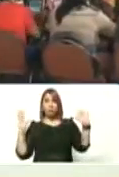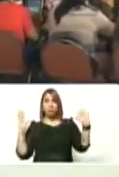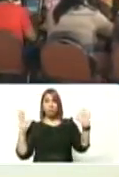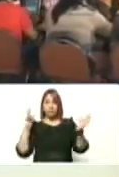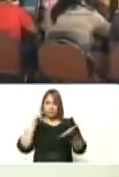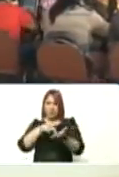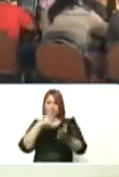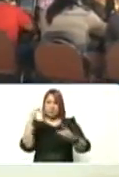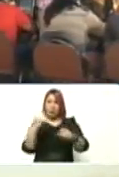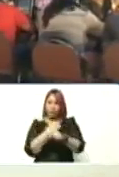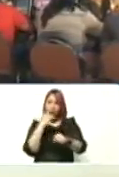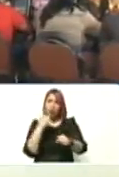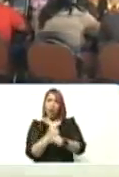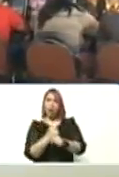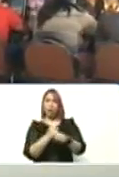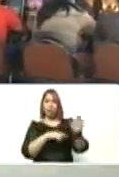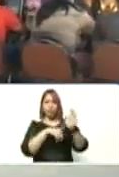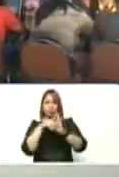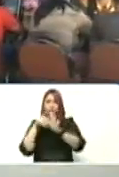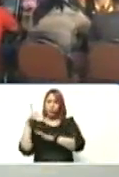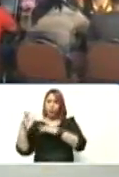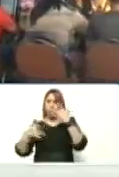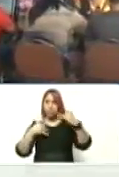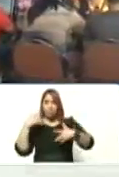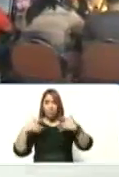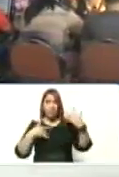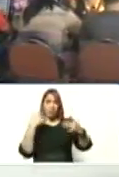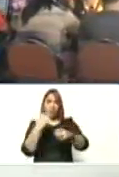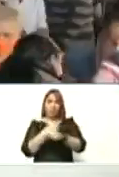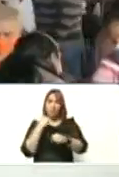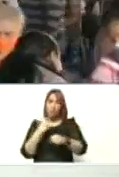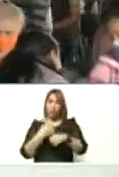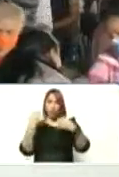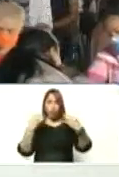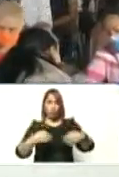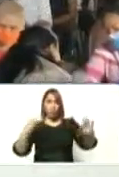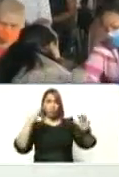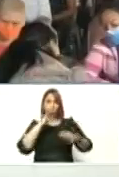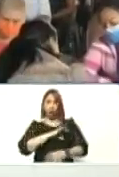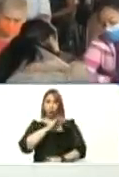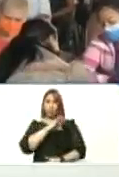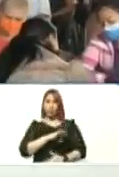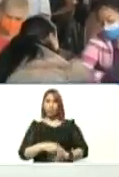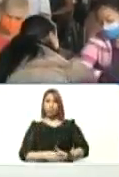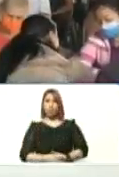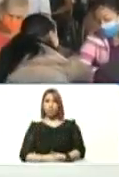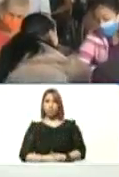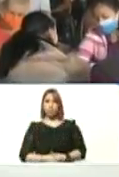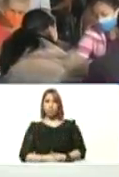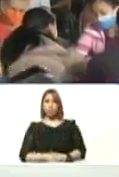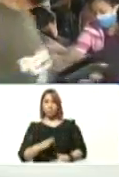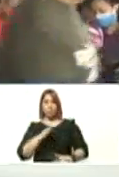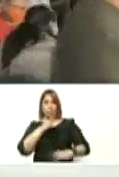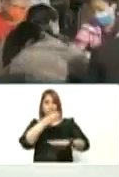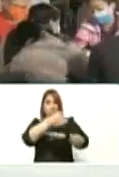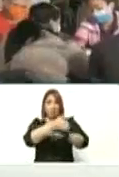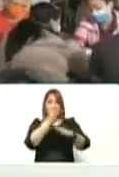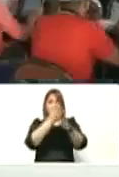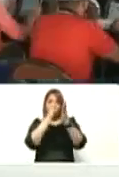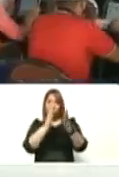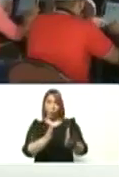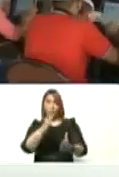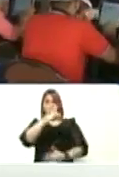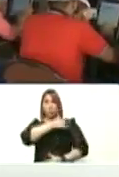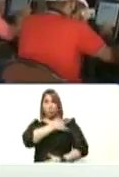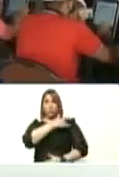a su trabajo desarrollar su actividad laboral su actividad social ir a la escuela ir a la universidad